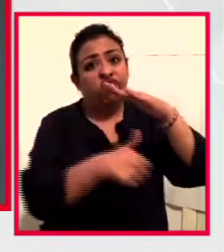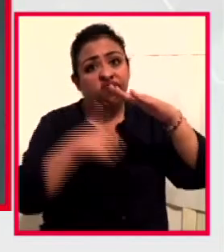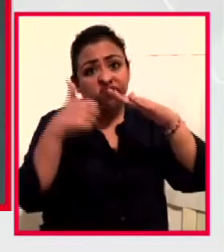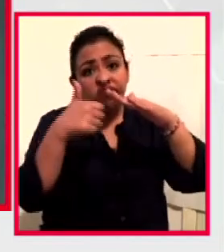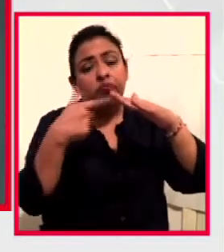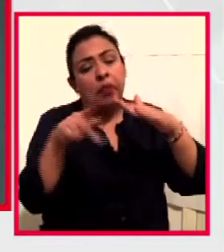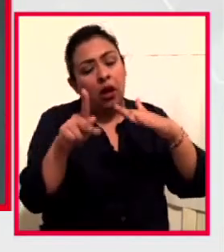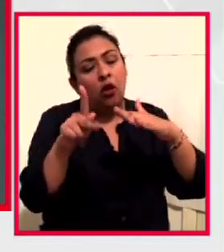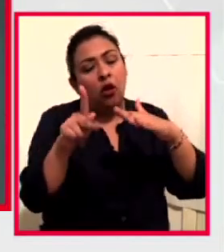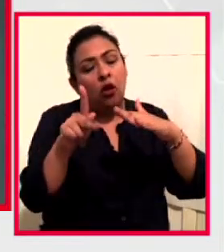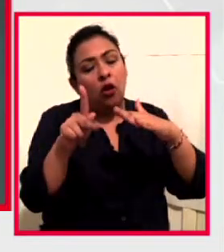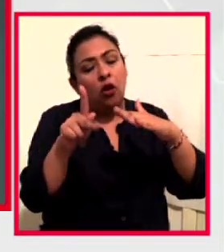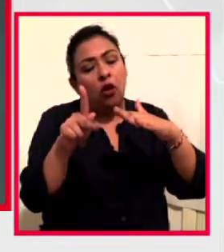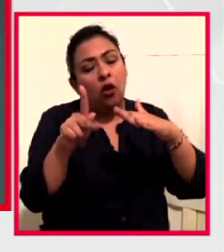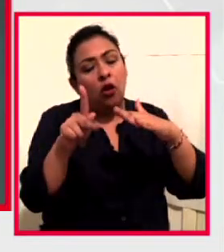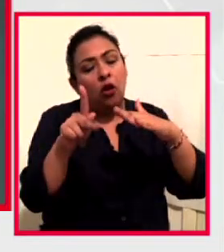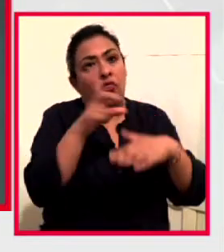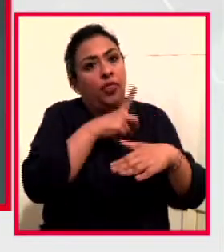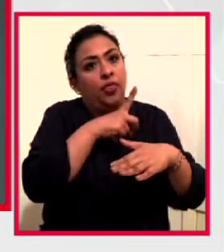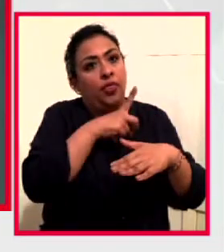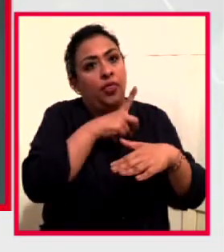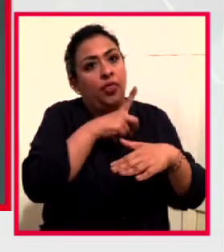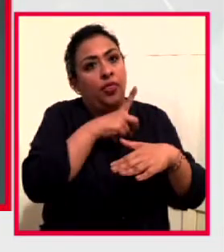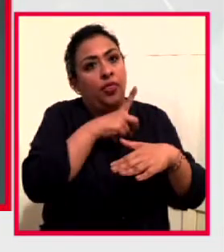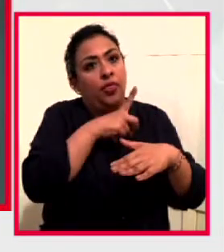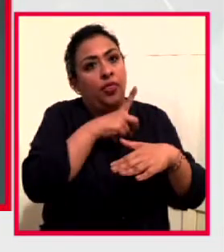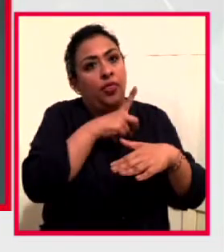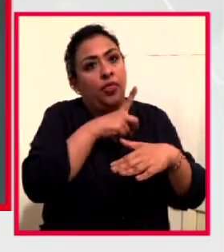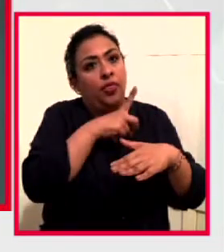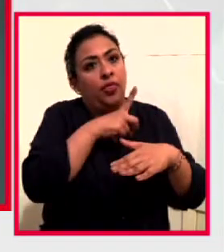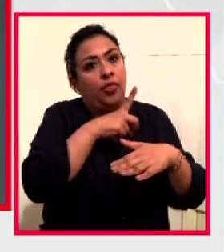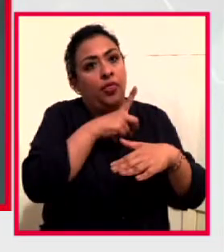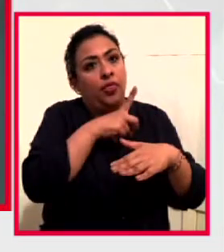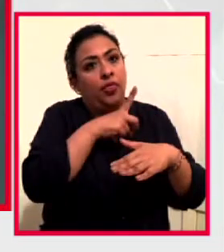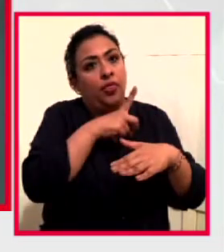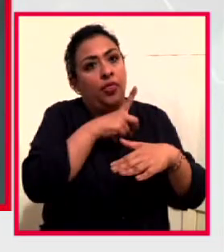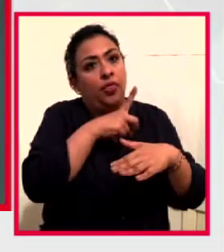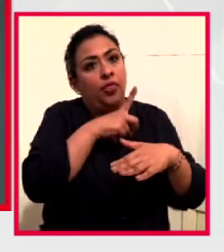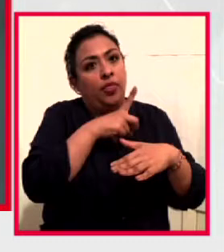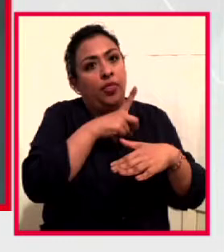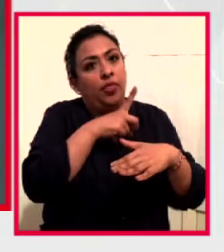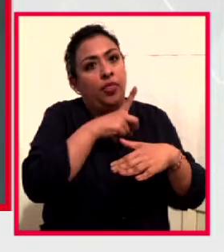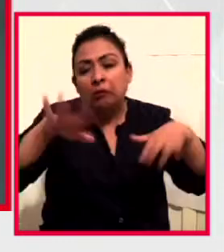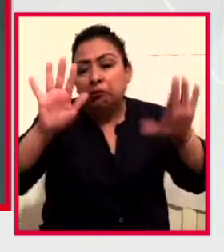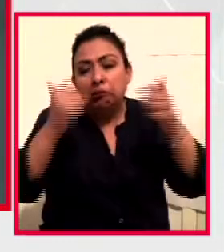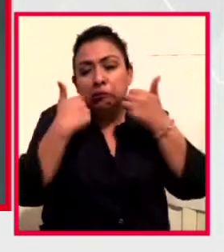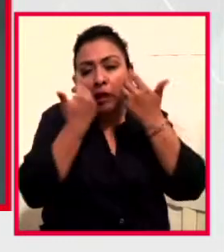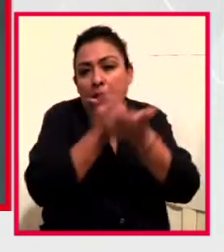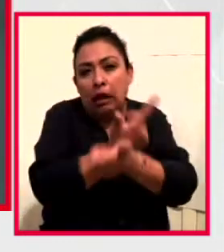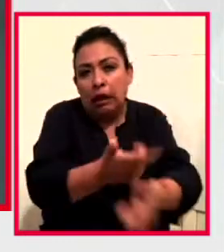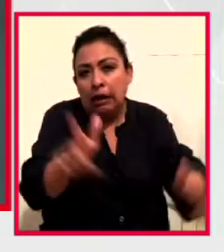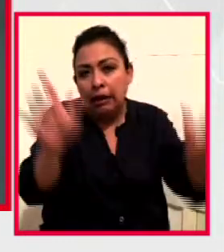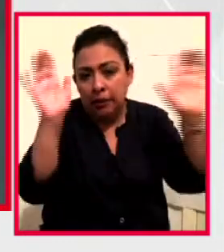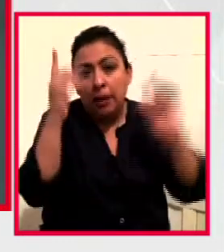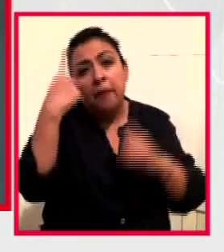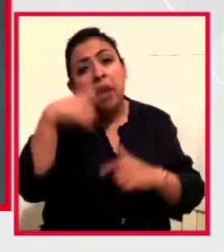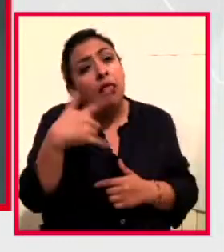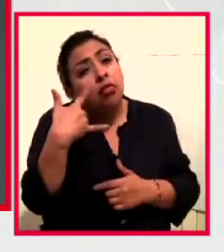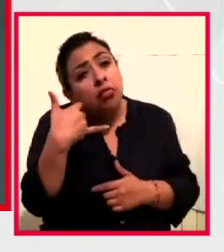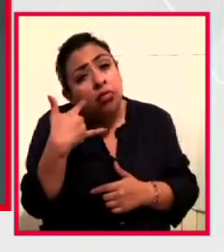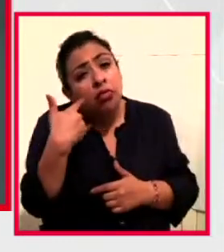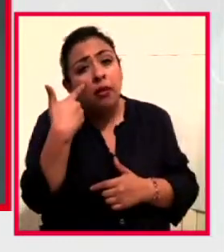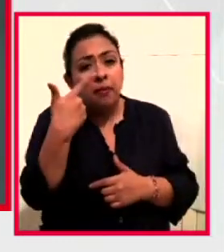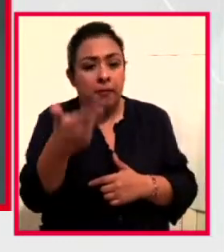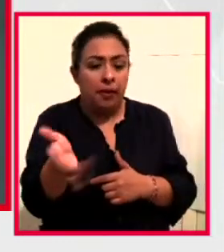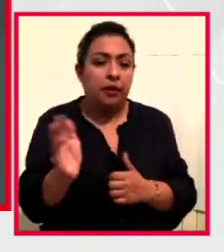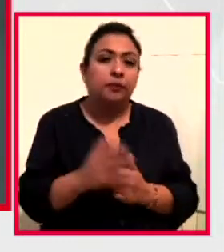medidas, espero, y les llevamos para que estén comiendo pozole o lo que sea, pero que se les estén pasando para que fingen que no nos van dormir.